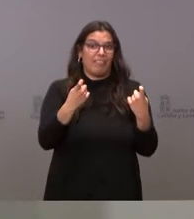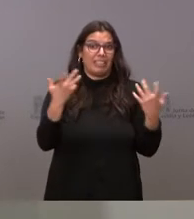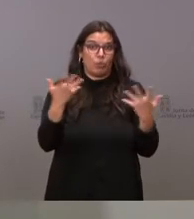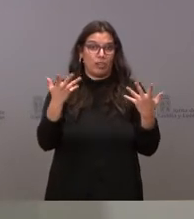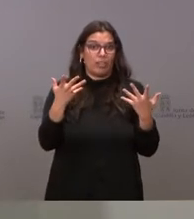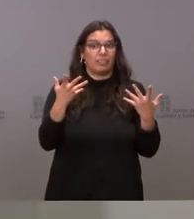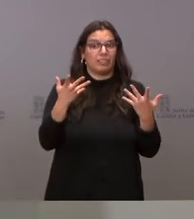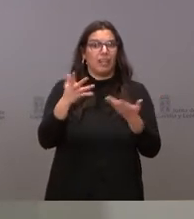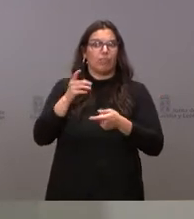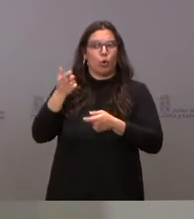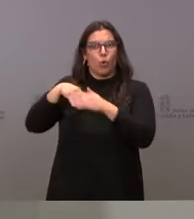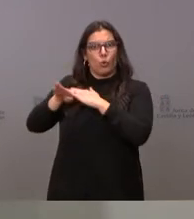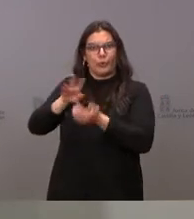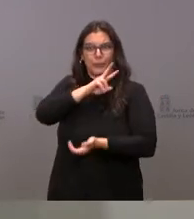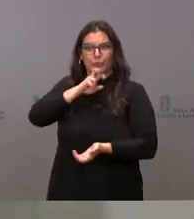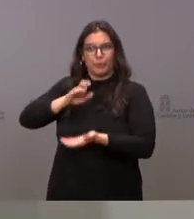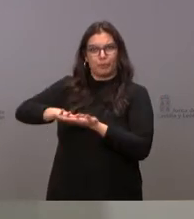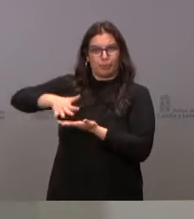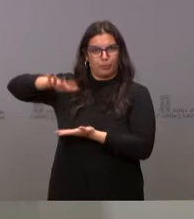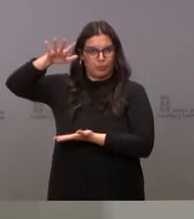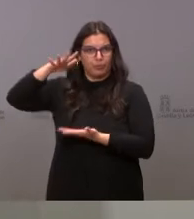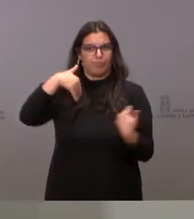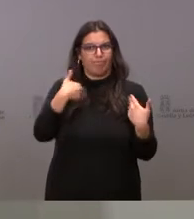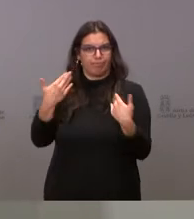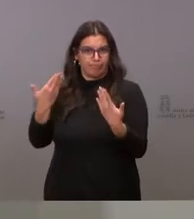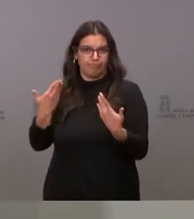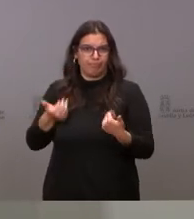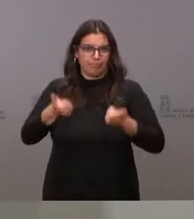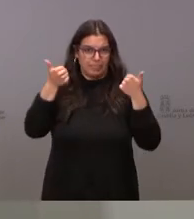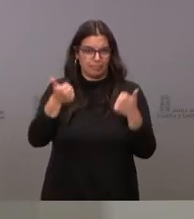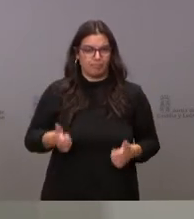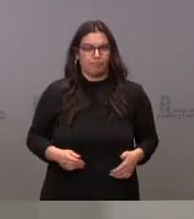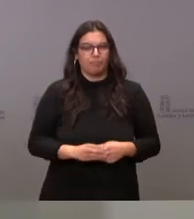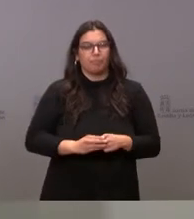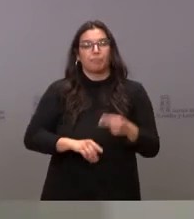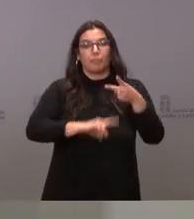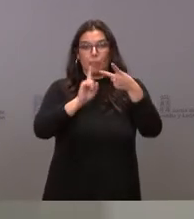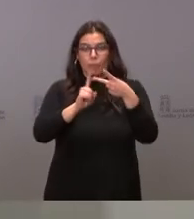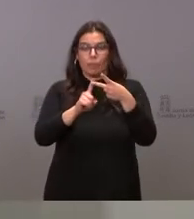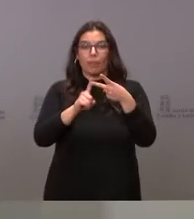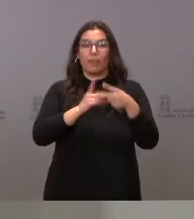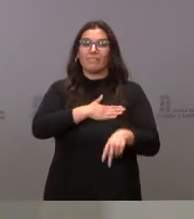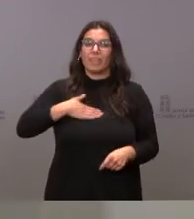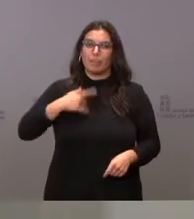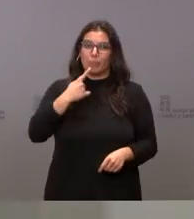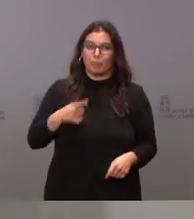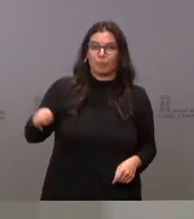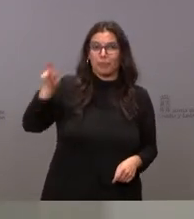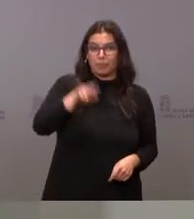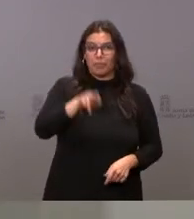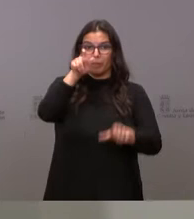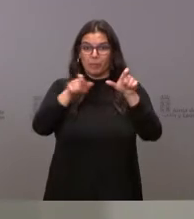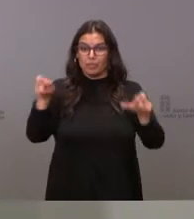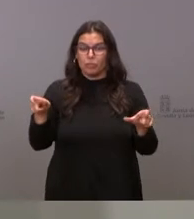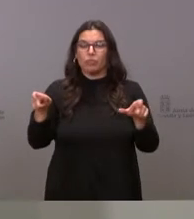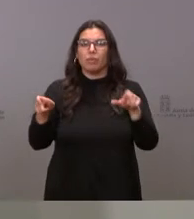reponer los fondos de estos grupos sanguíneos. Por otra parte, queremos insistir a la población